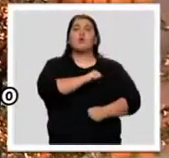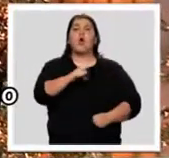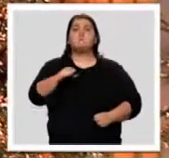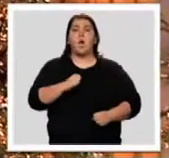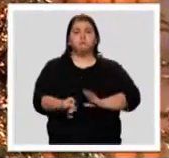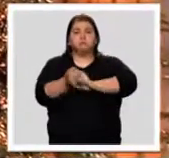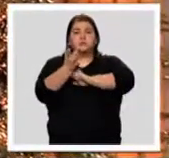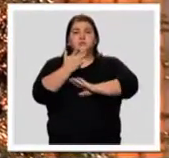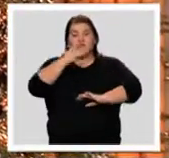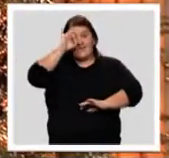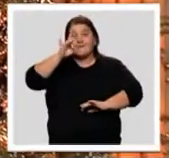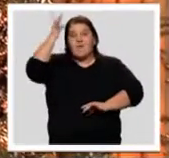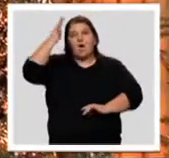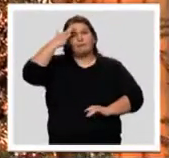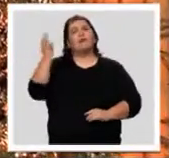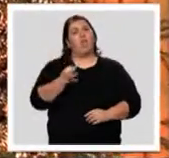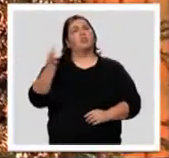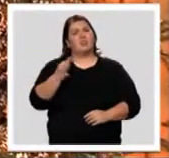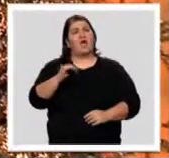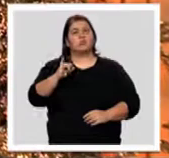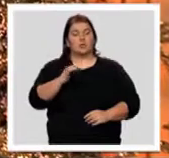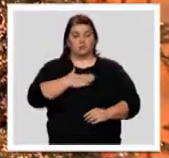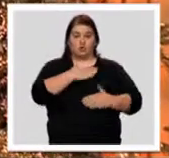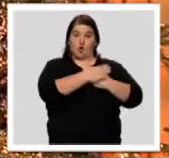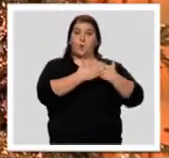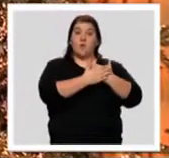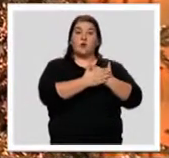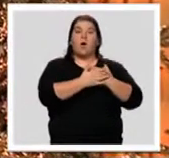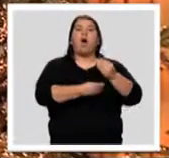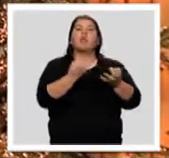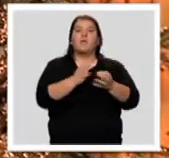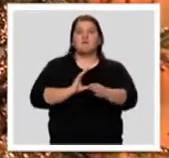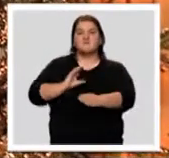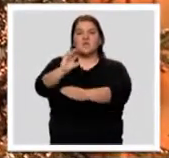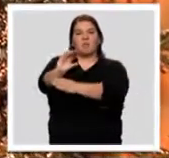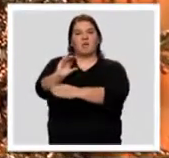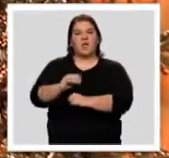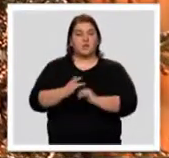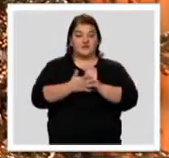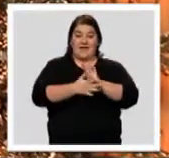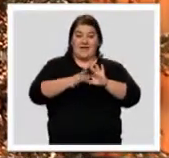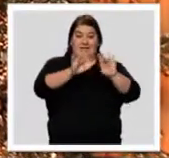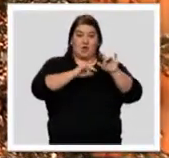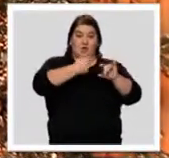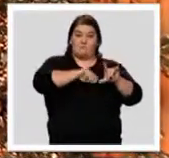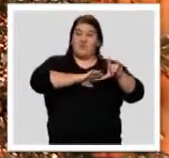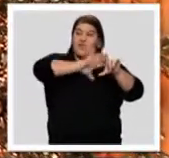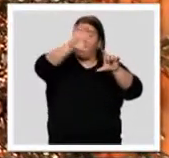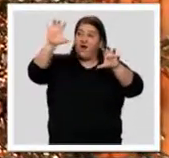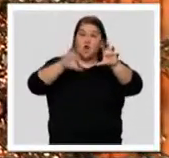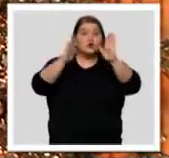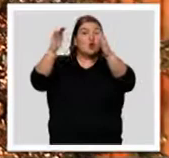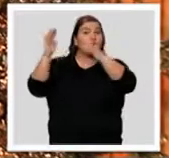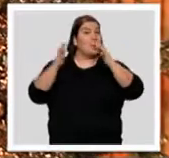si creéis en vuestras ideas. Nosotros como gobierno os financiamos. No hay ninguna región en España con más